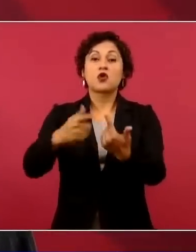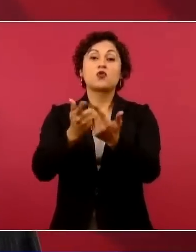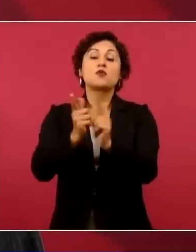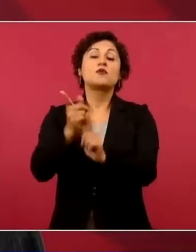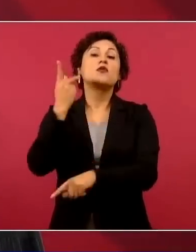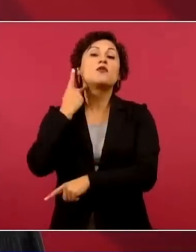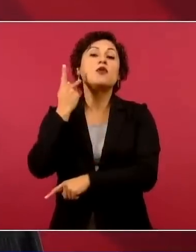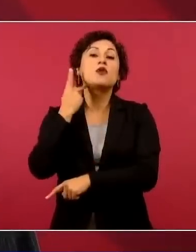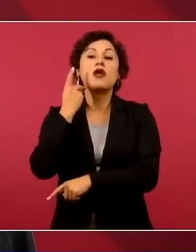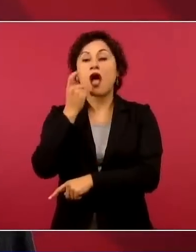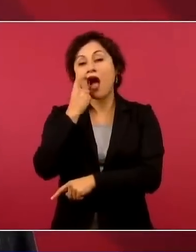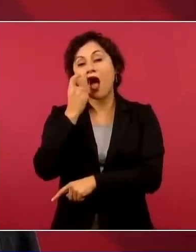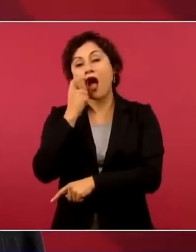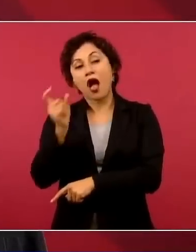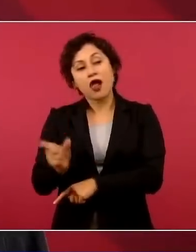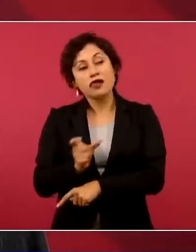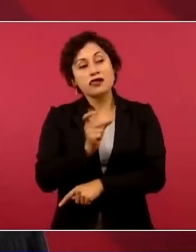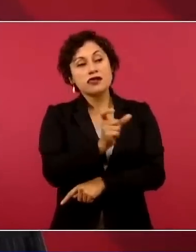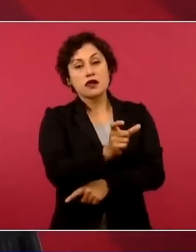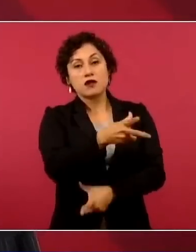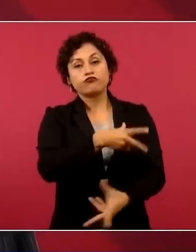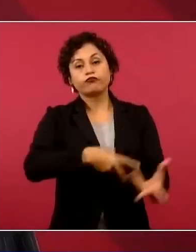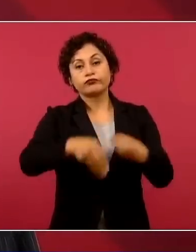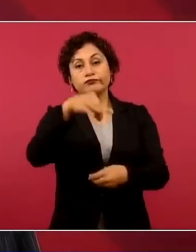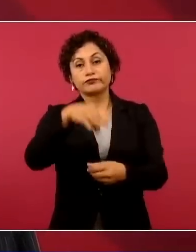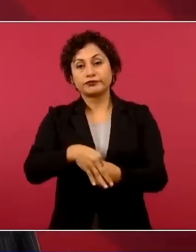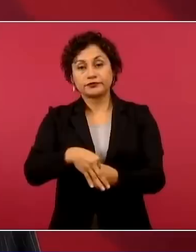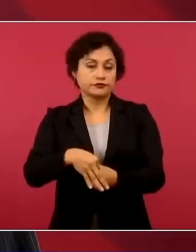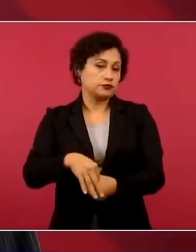para la compra del voto.